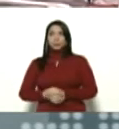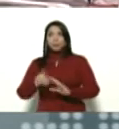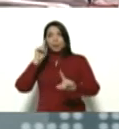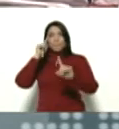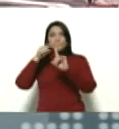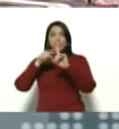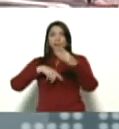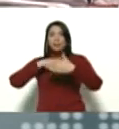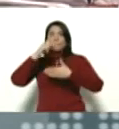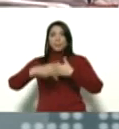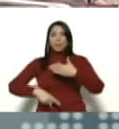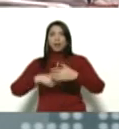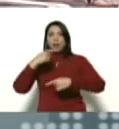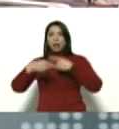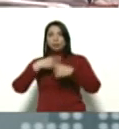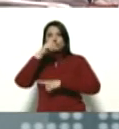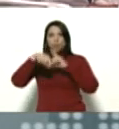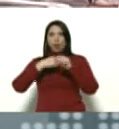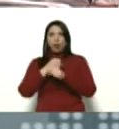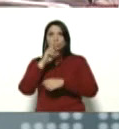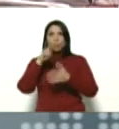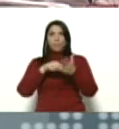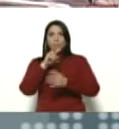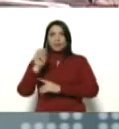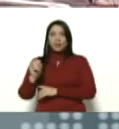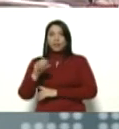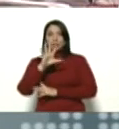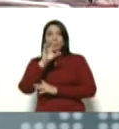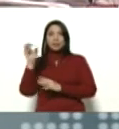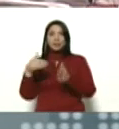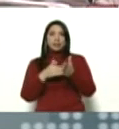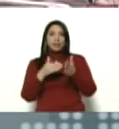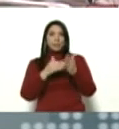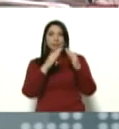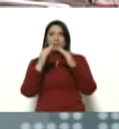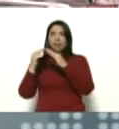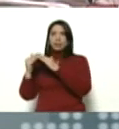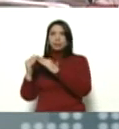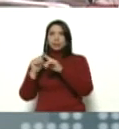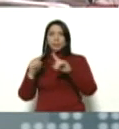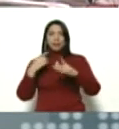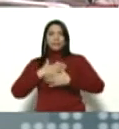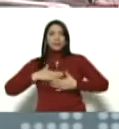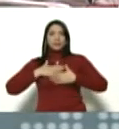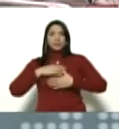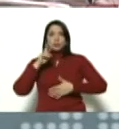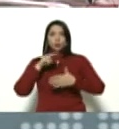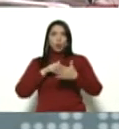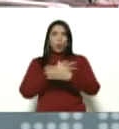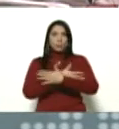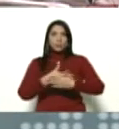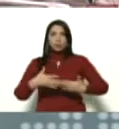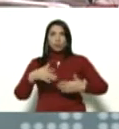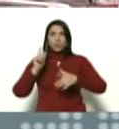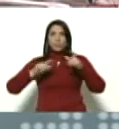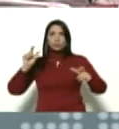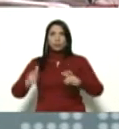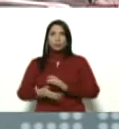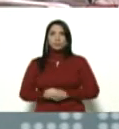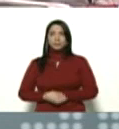del plan anual dos mil veinte quinientos mil viviendas para beneficiar dos millones de venezolanos